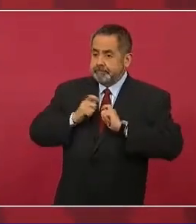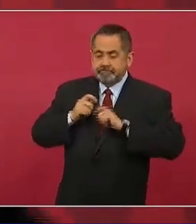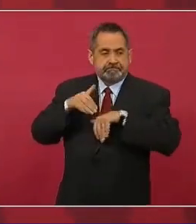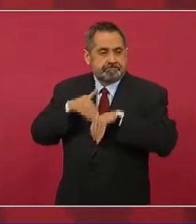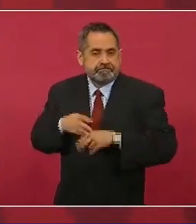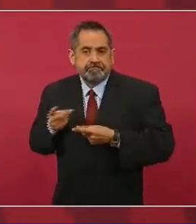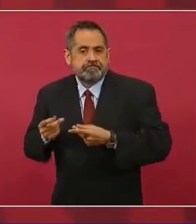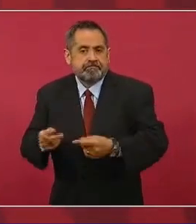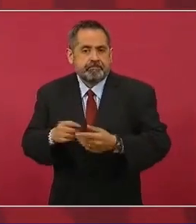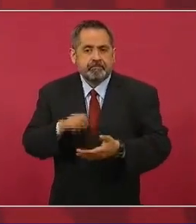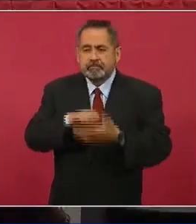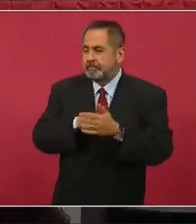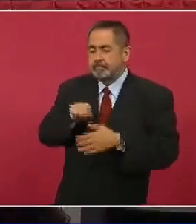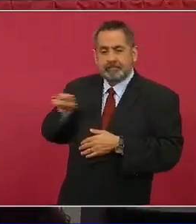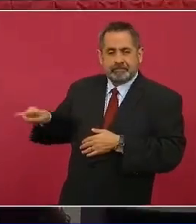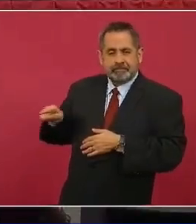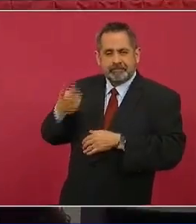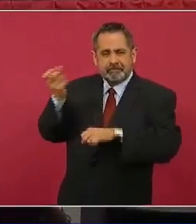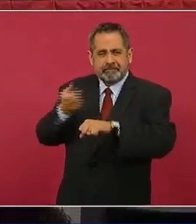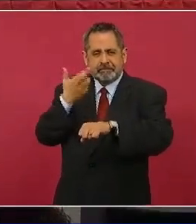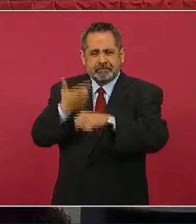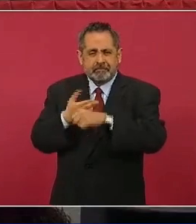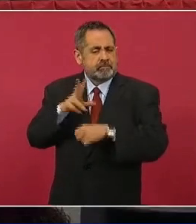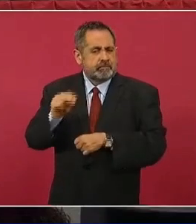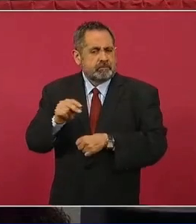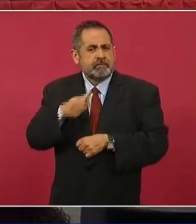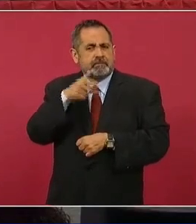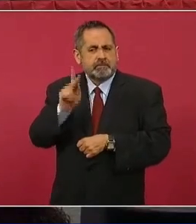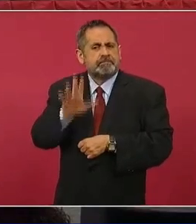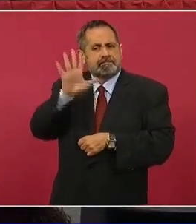no es secretario, pero es como si lo fuera.